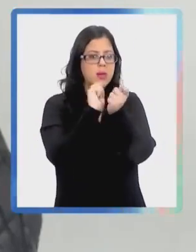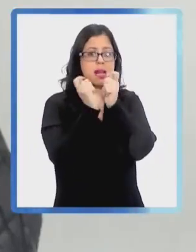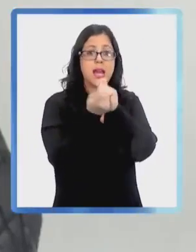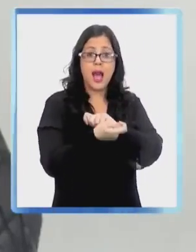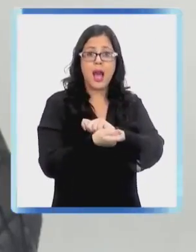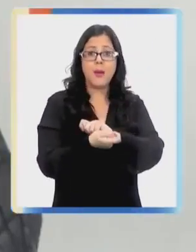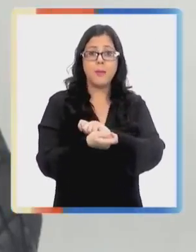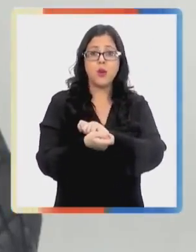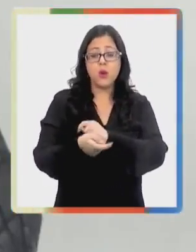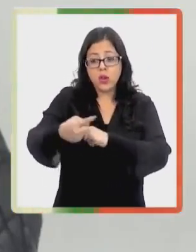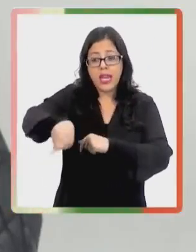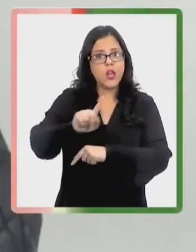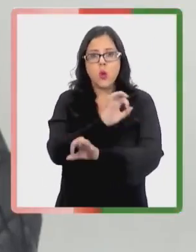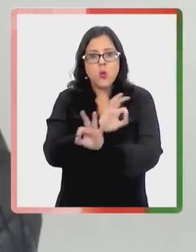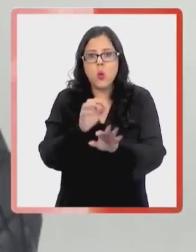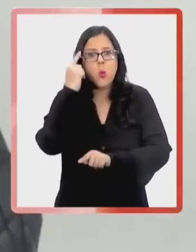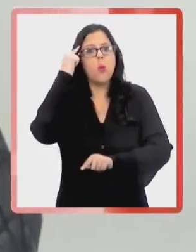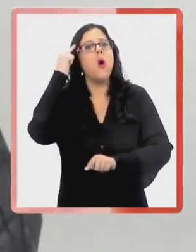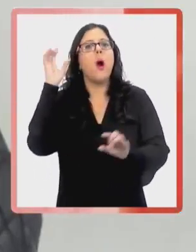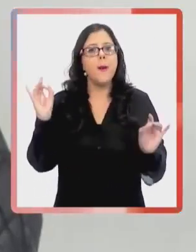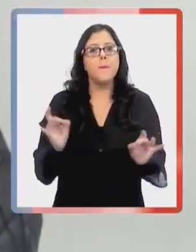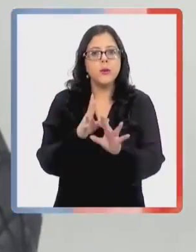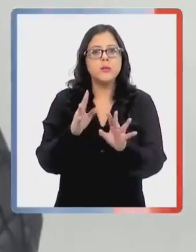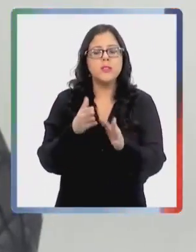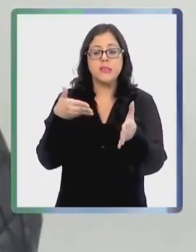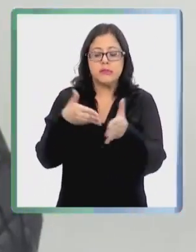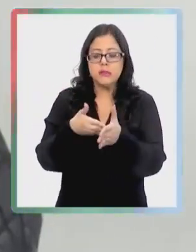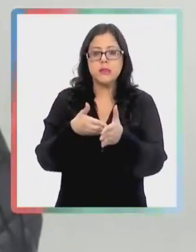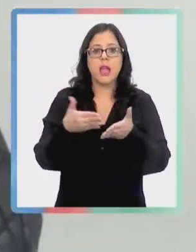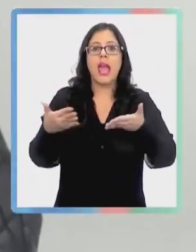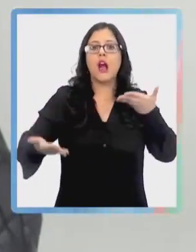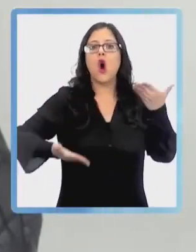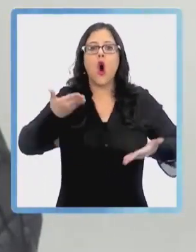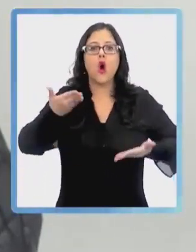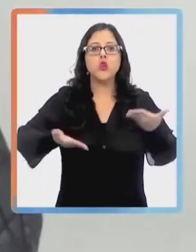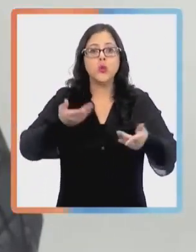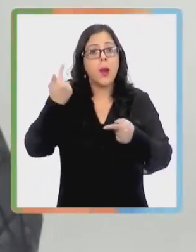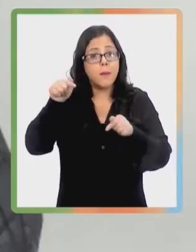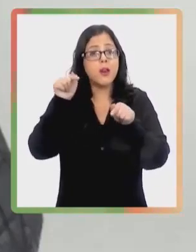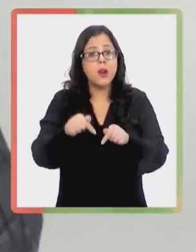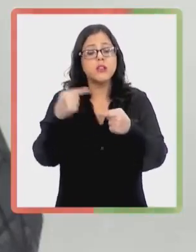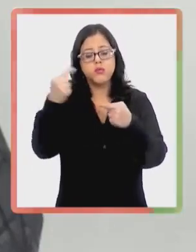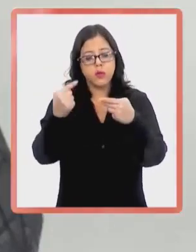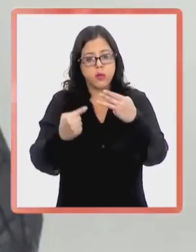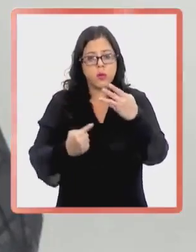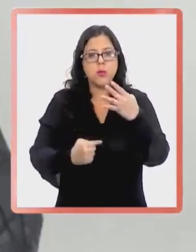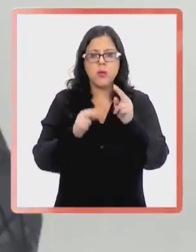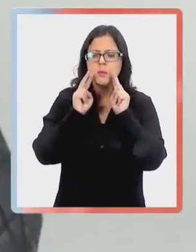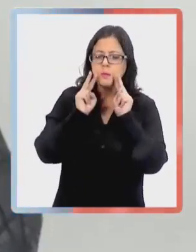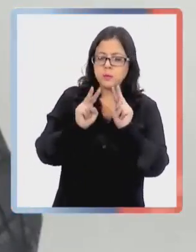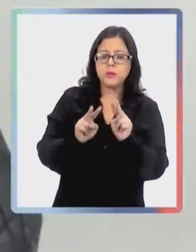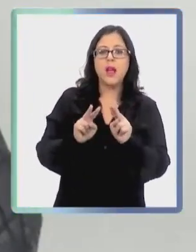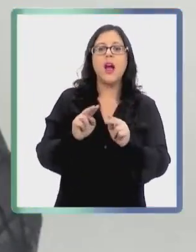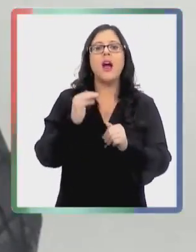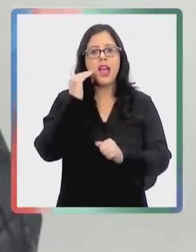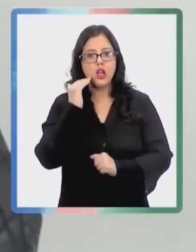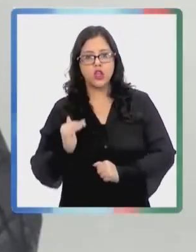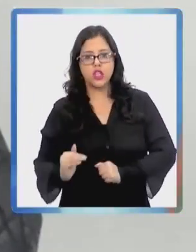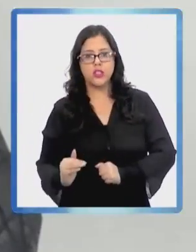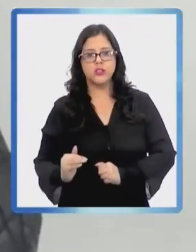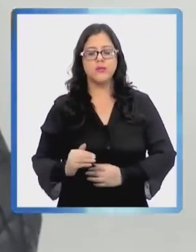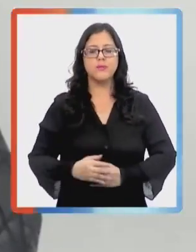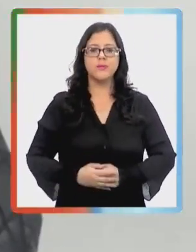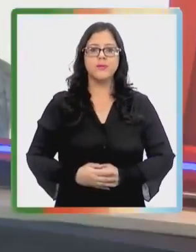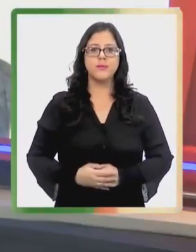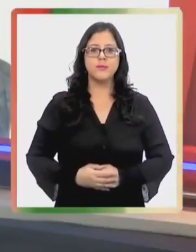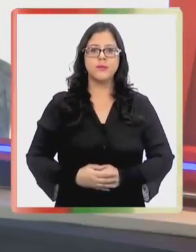cambio que no ha sido previsto, puede ser que genere alguna dificultad en la conducta. Pero esos son como los principales síntomas de la primera